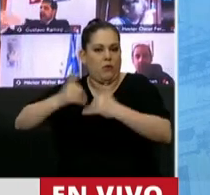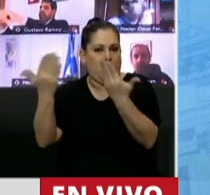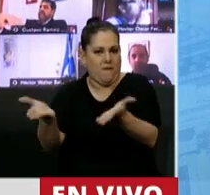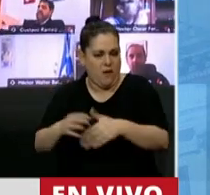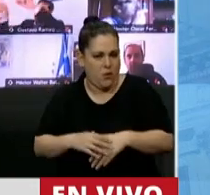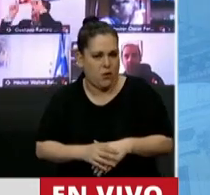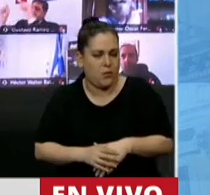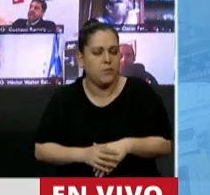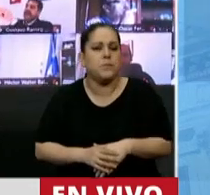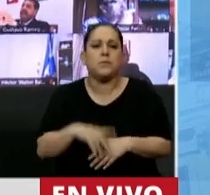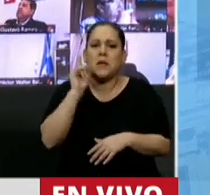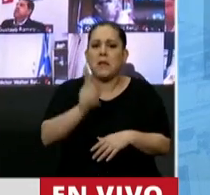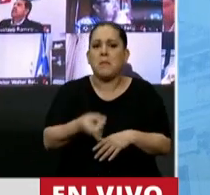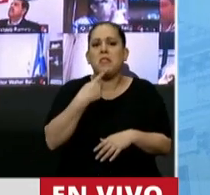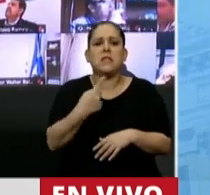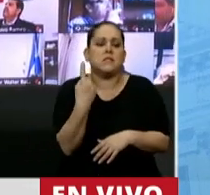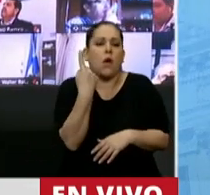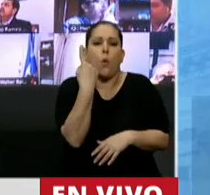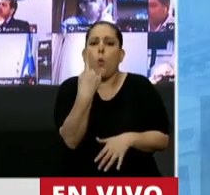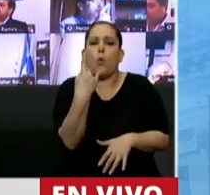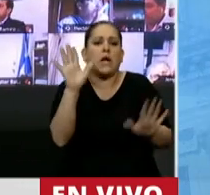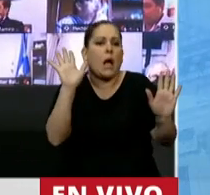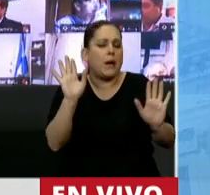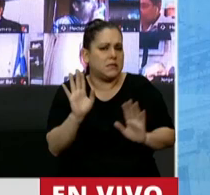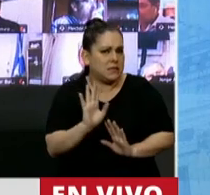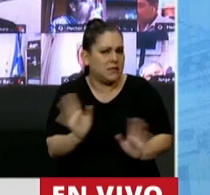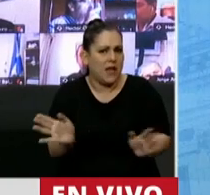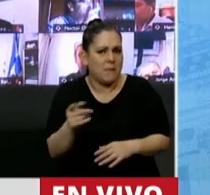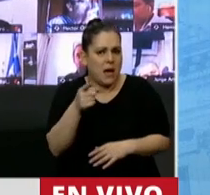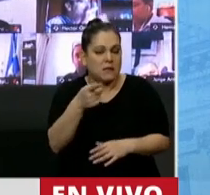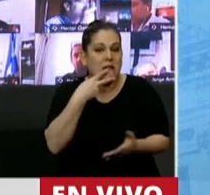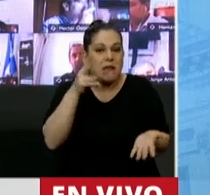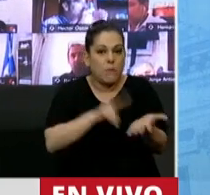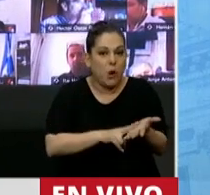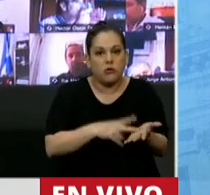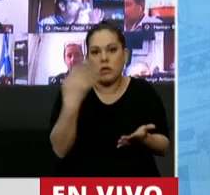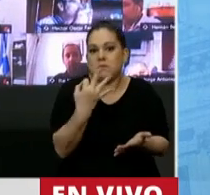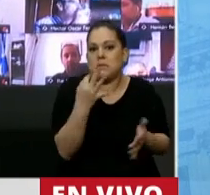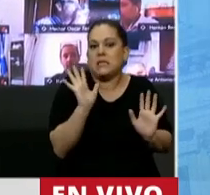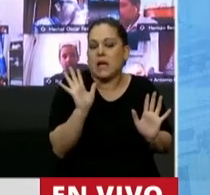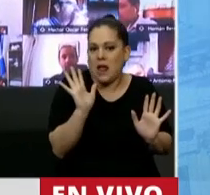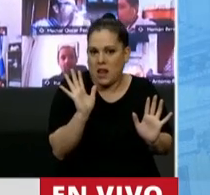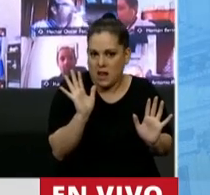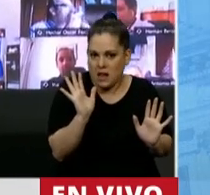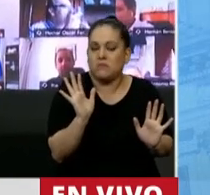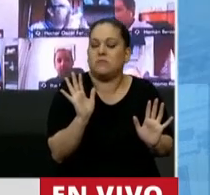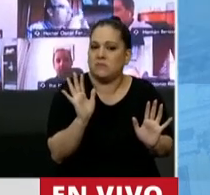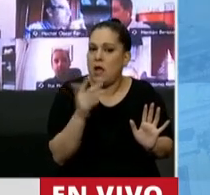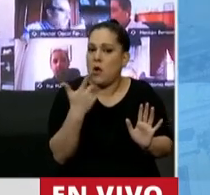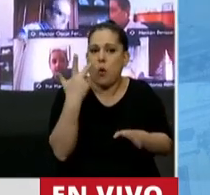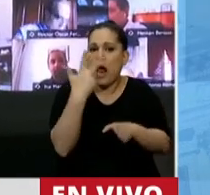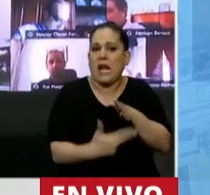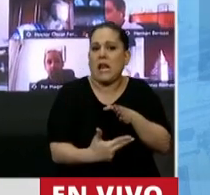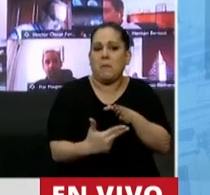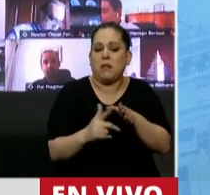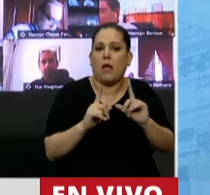el hecho de que pretenda por única vez. Es, en todo caso, un impuesto extraordinario. No tiene límite